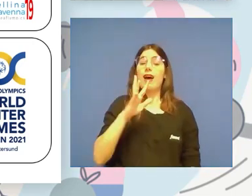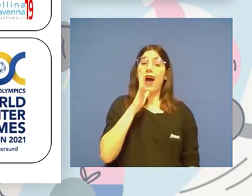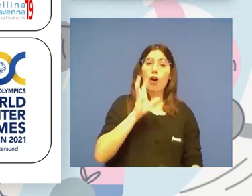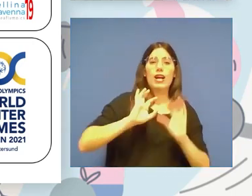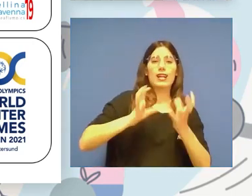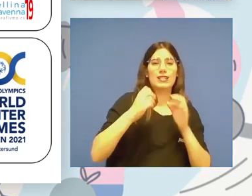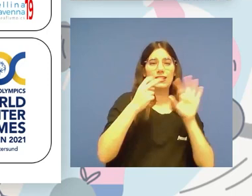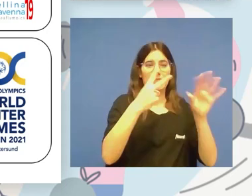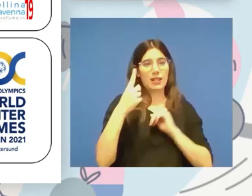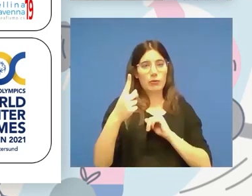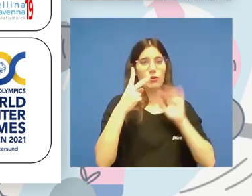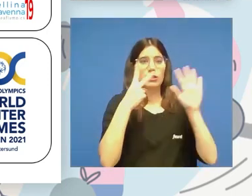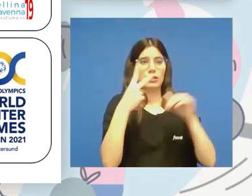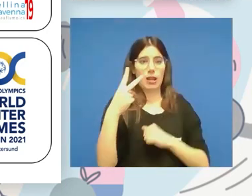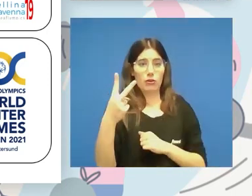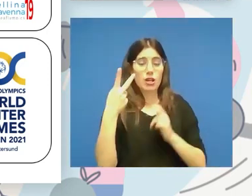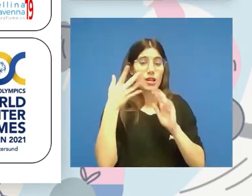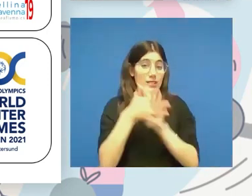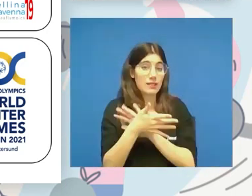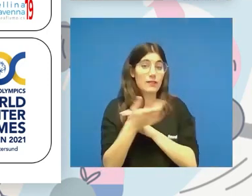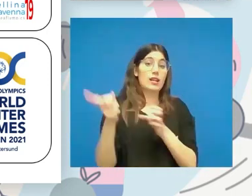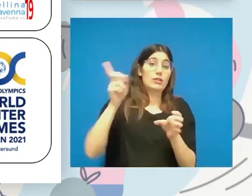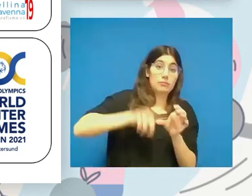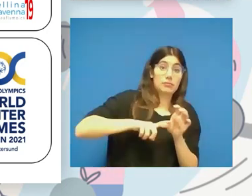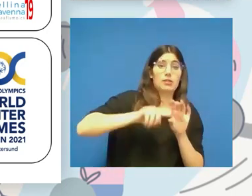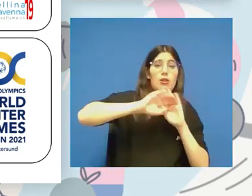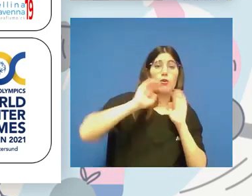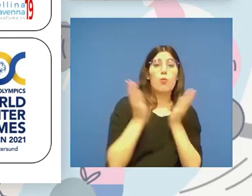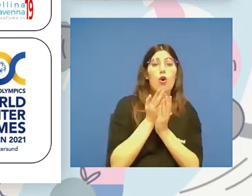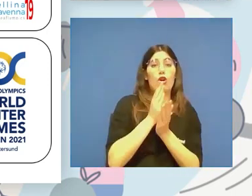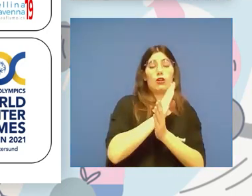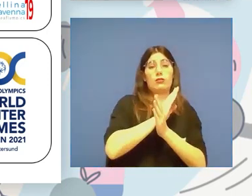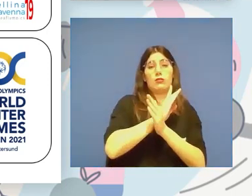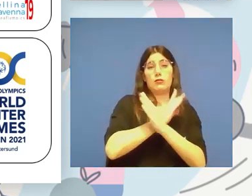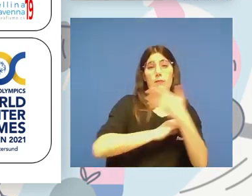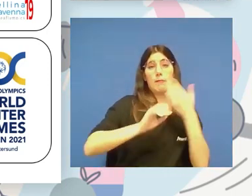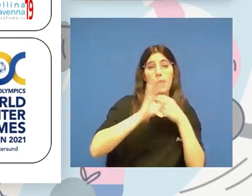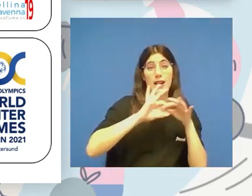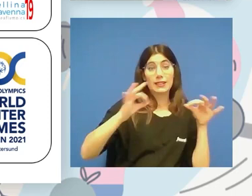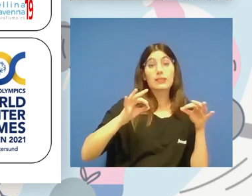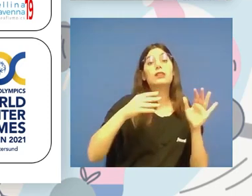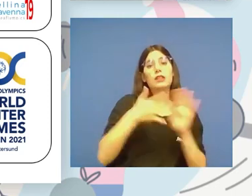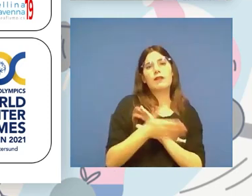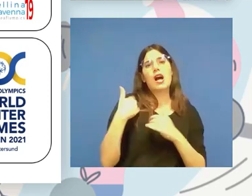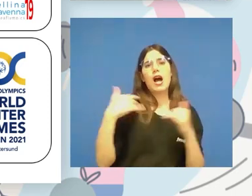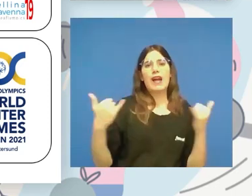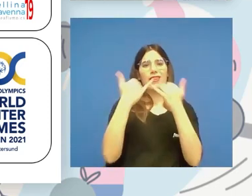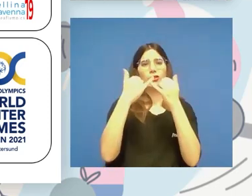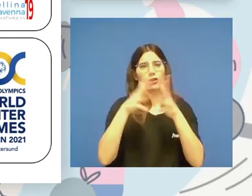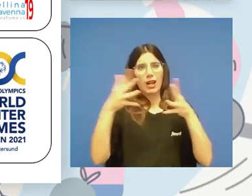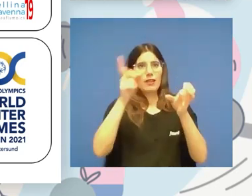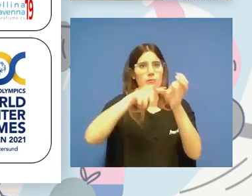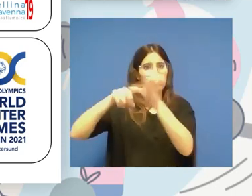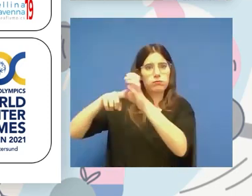72. Que tú pases a ser parte de World Parathletics, tienen más posibilidades de estar en grandes eventos, tener desarrollo deportivo, acceder a